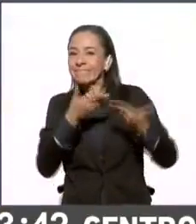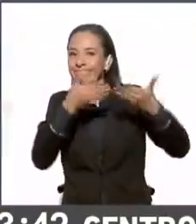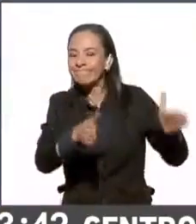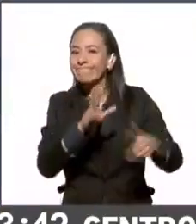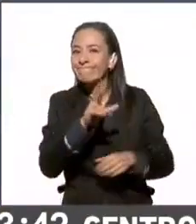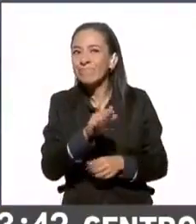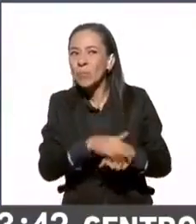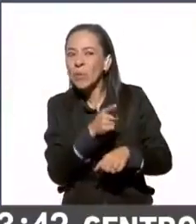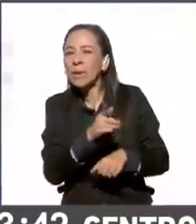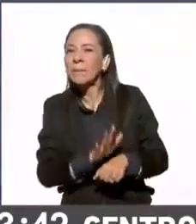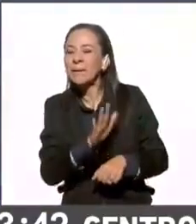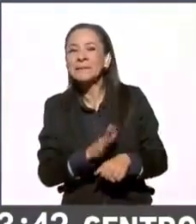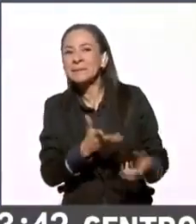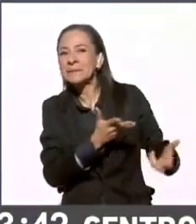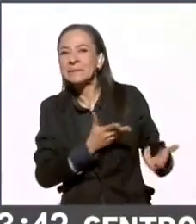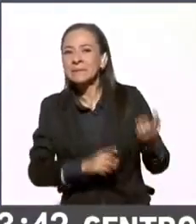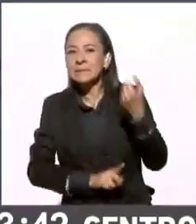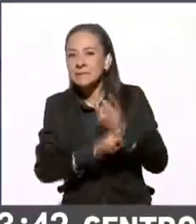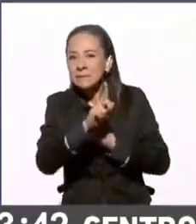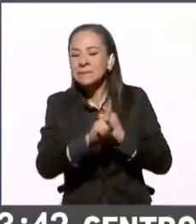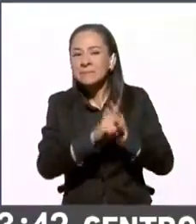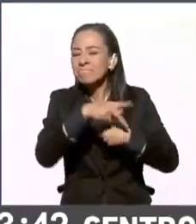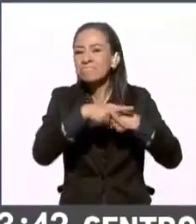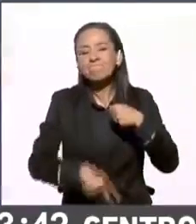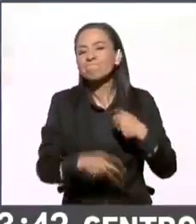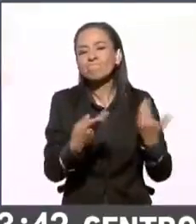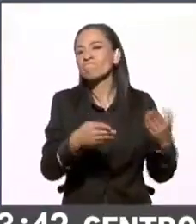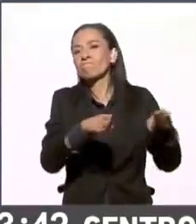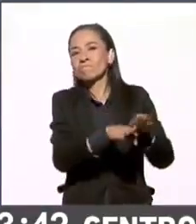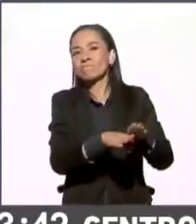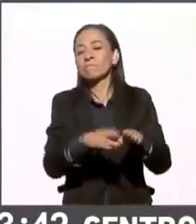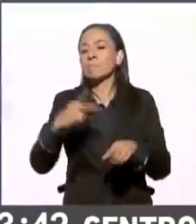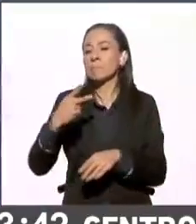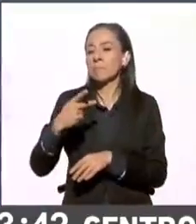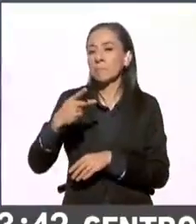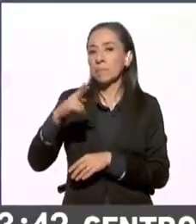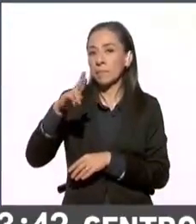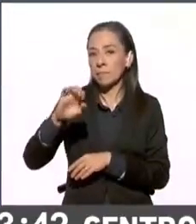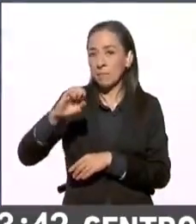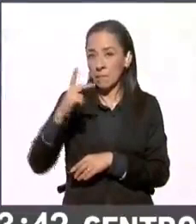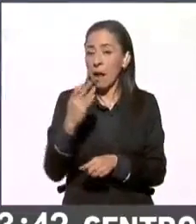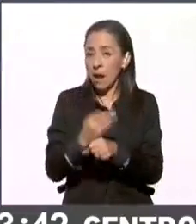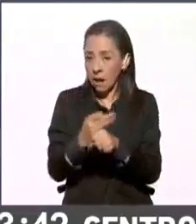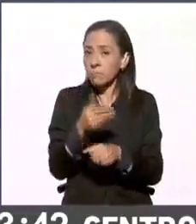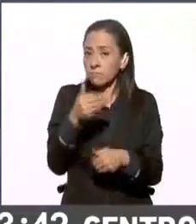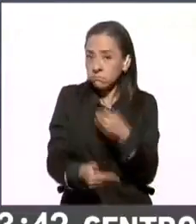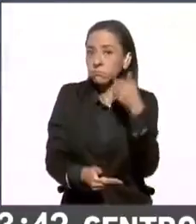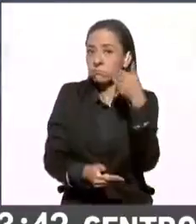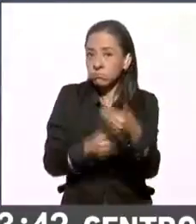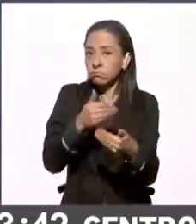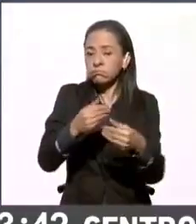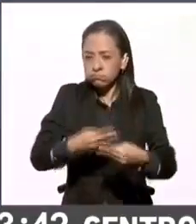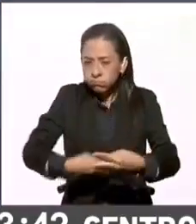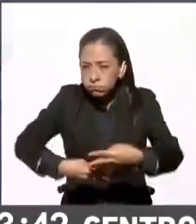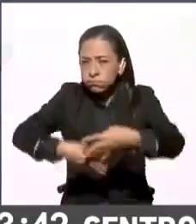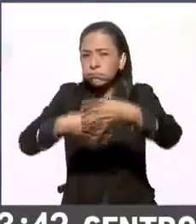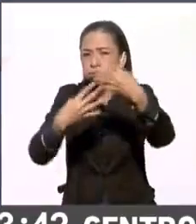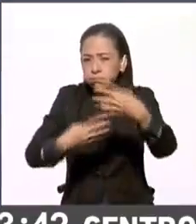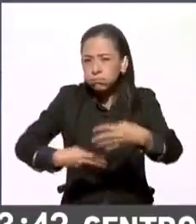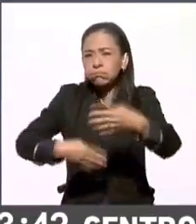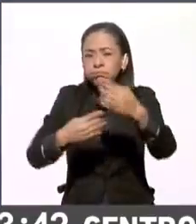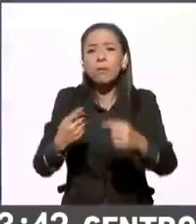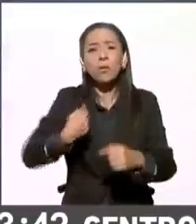fuera estable. El PREP avanza hasta el momento y por lo pronto nosotros seguimos pendientes de